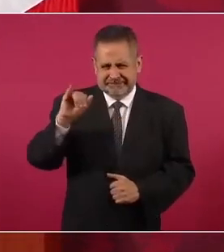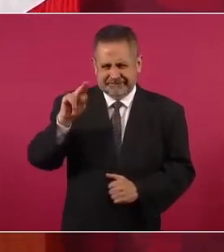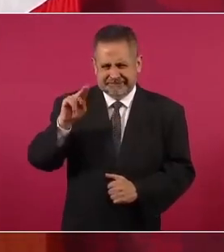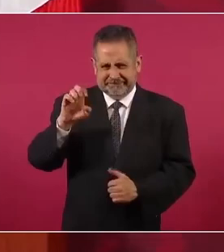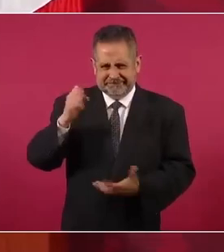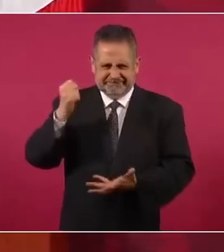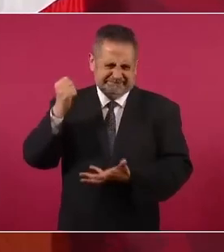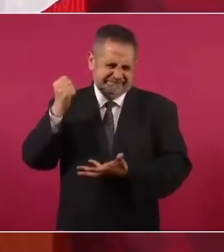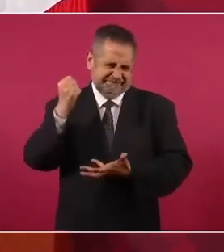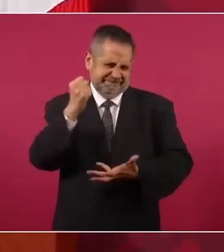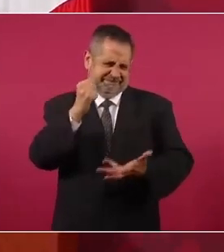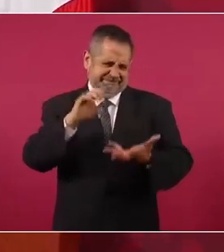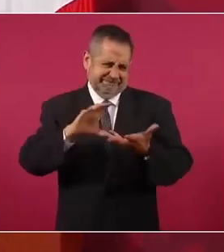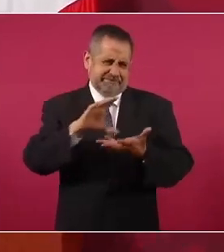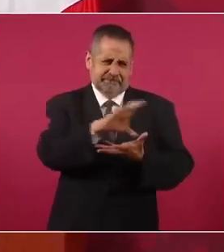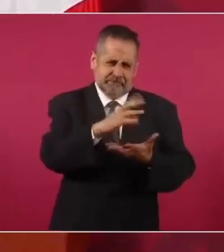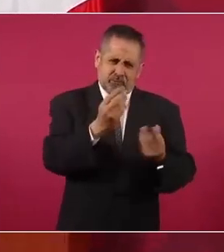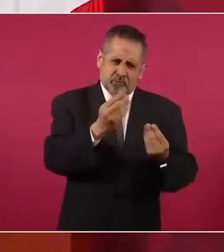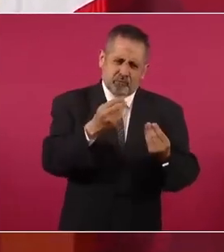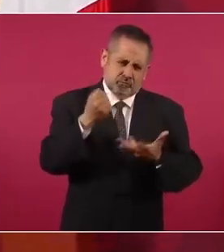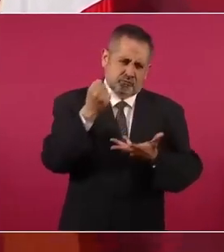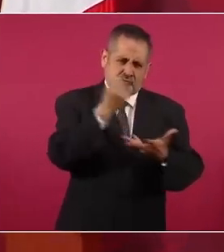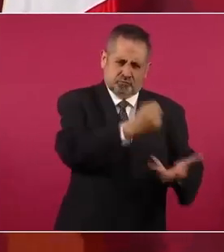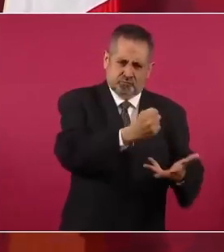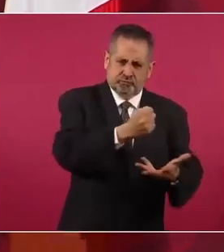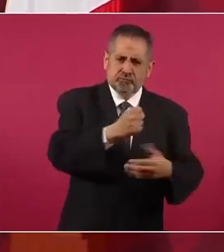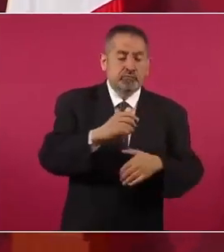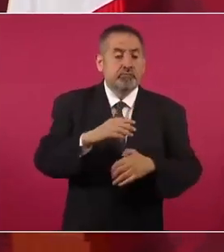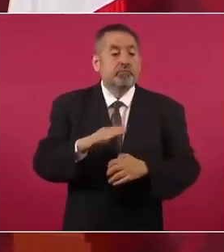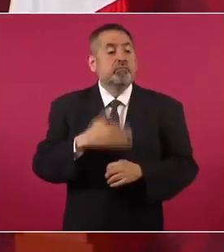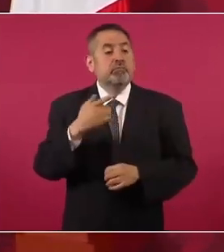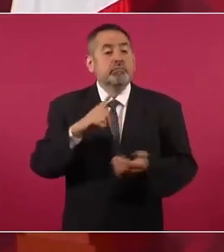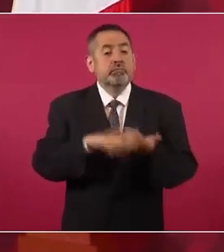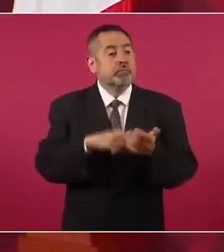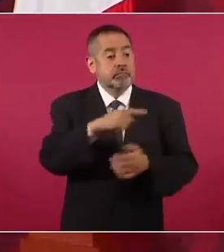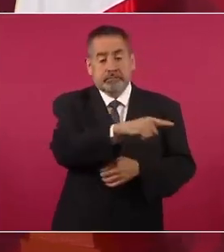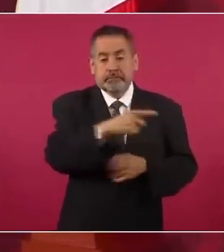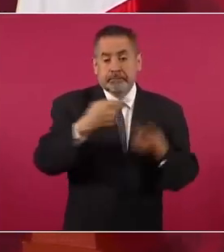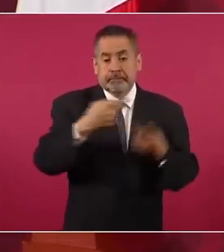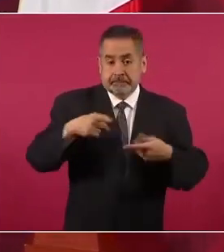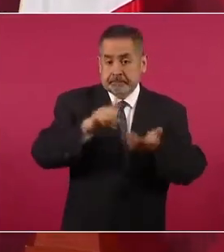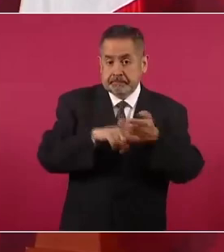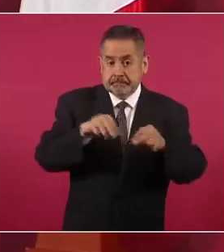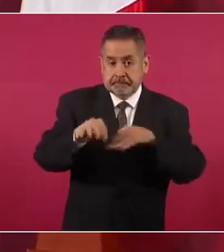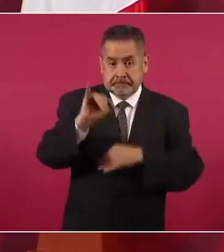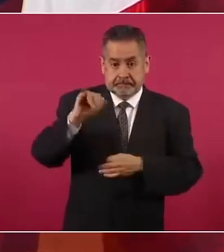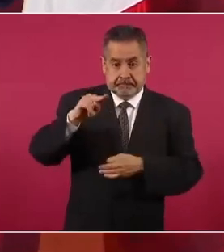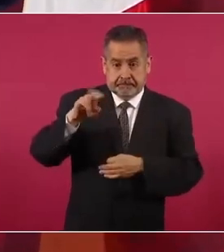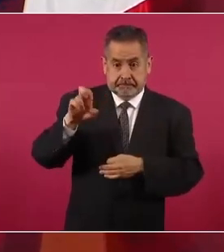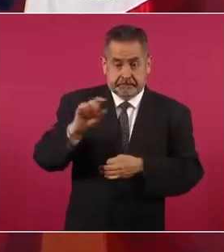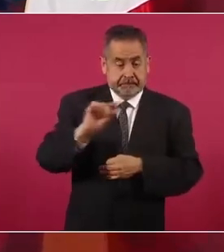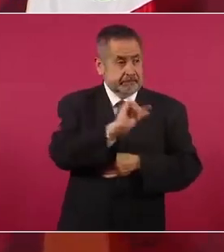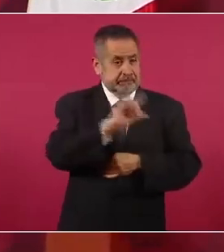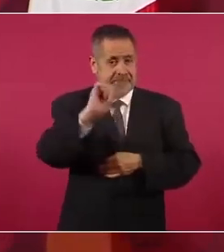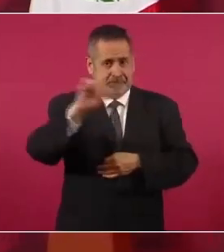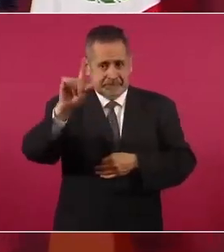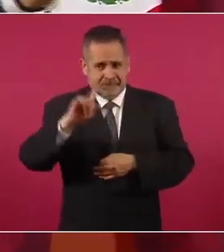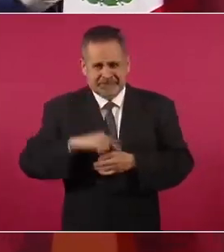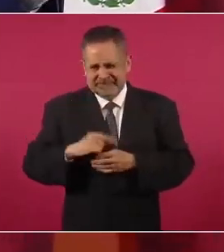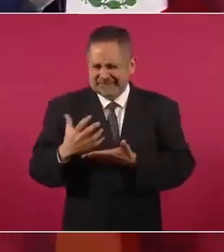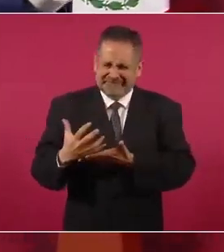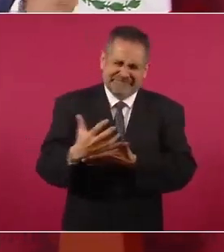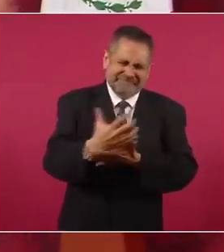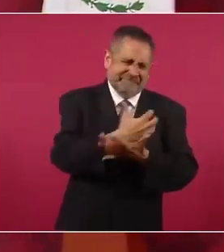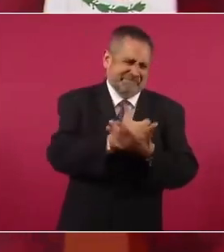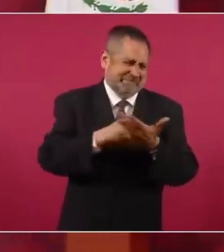porque además los funcionarios del INE y del tribunal ganan más que